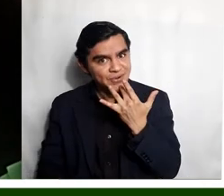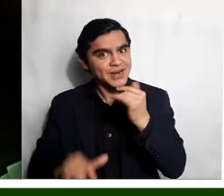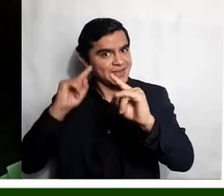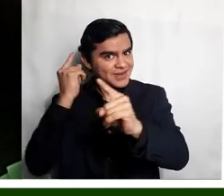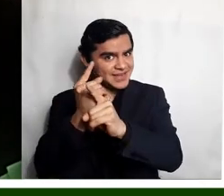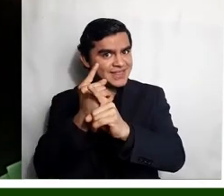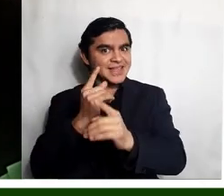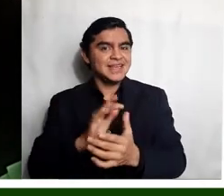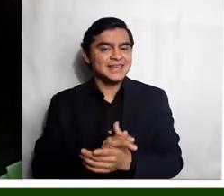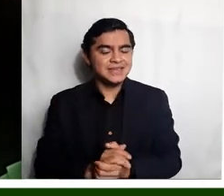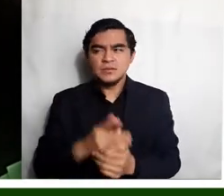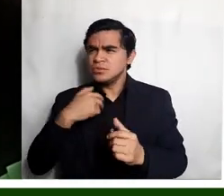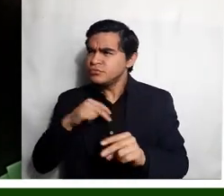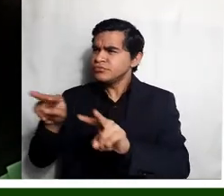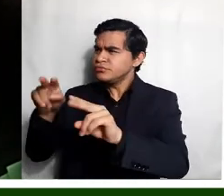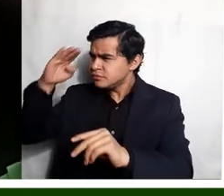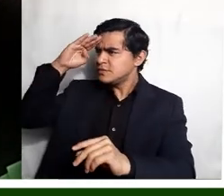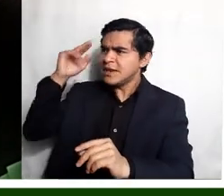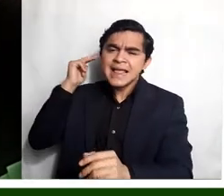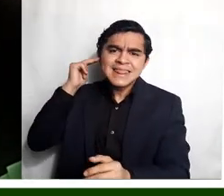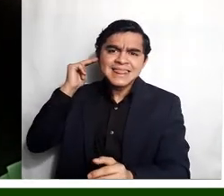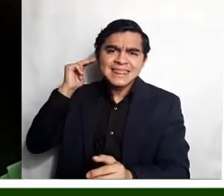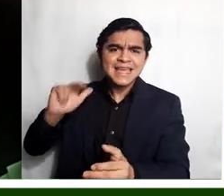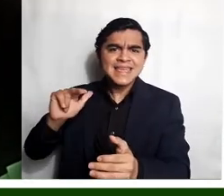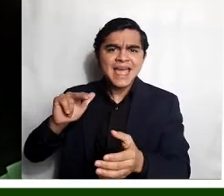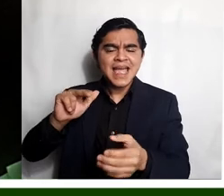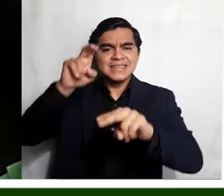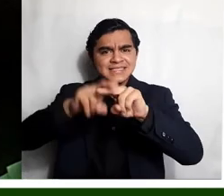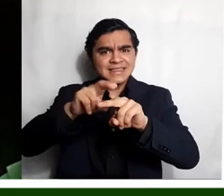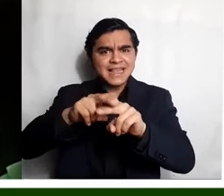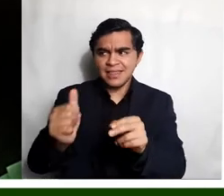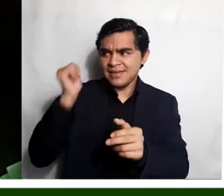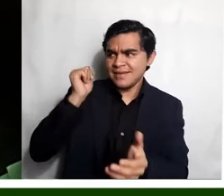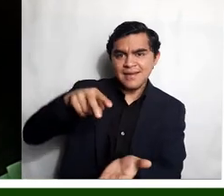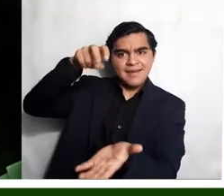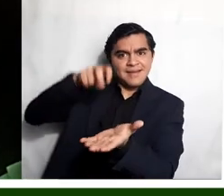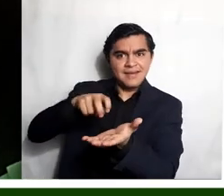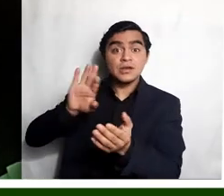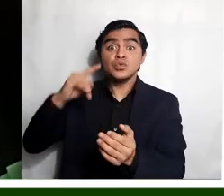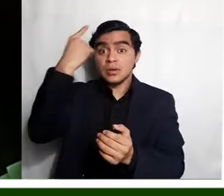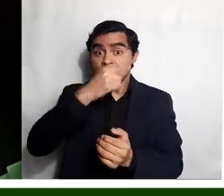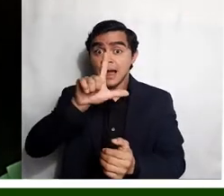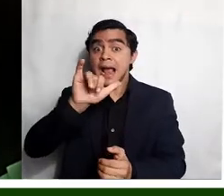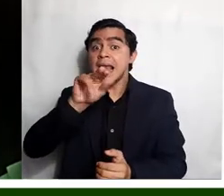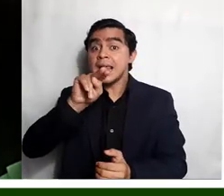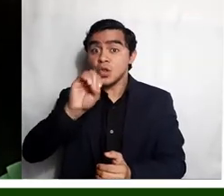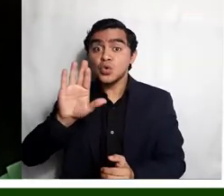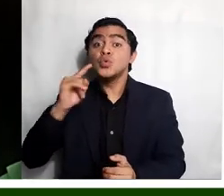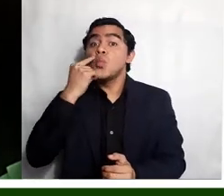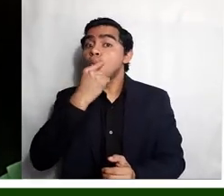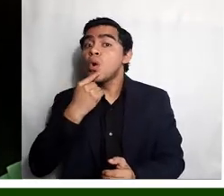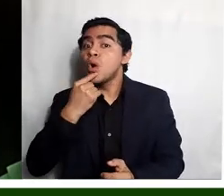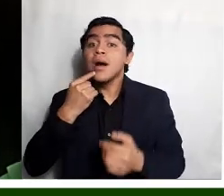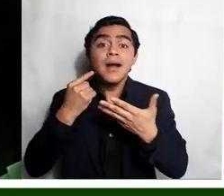Colores, correcto, diviso a una niña sentada en la ropa, su cara es de lino, que expresa